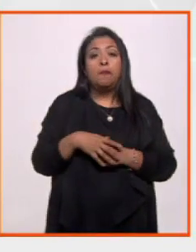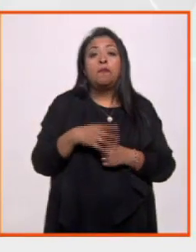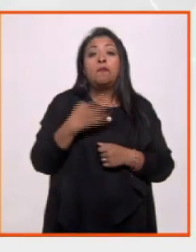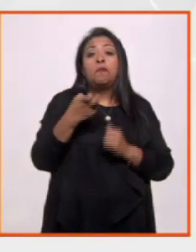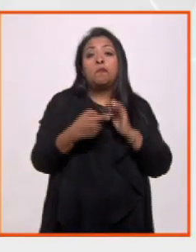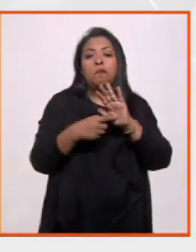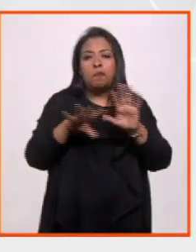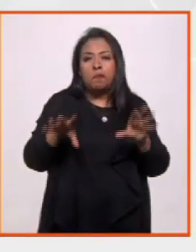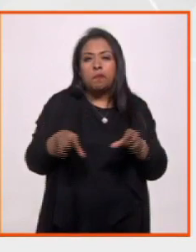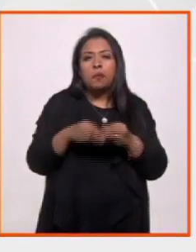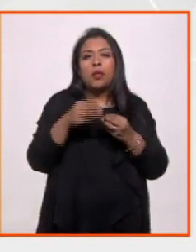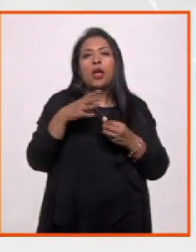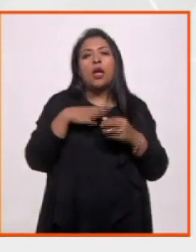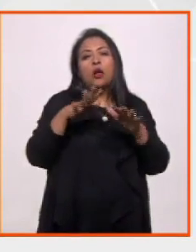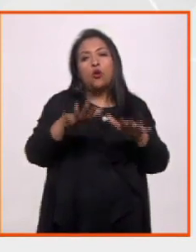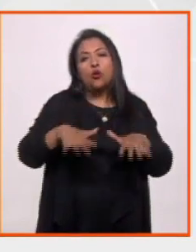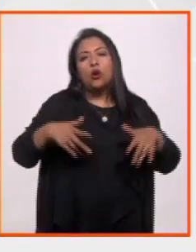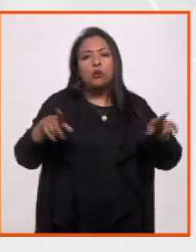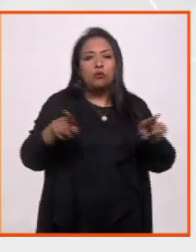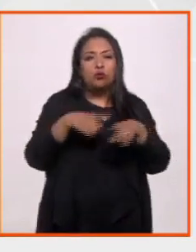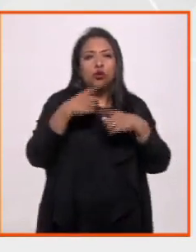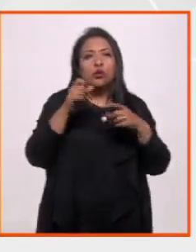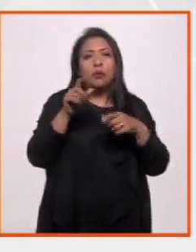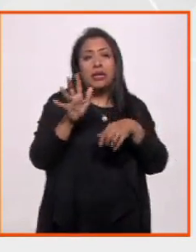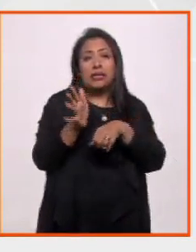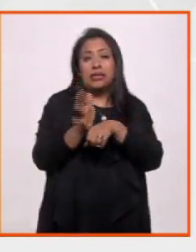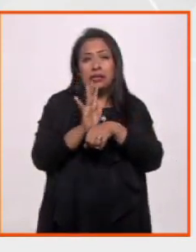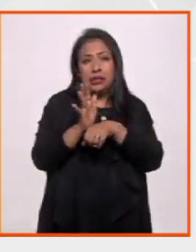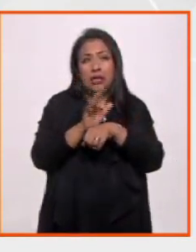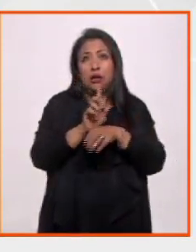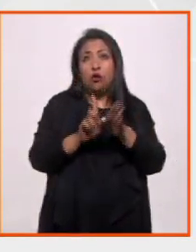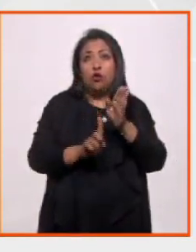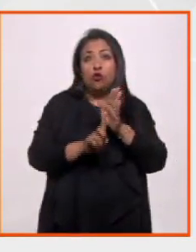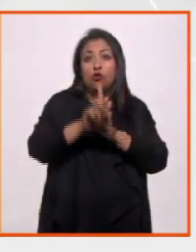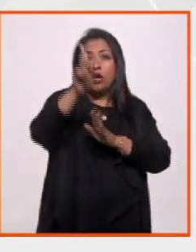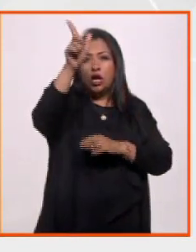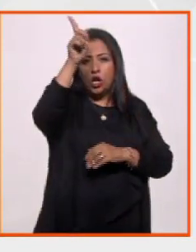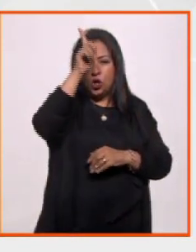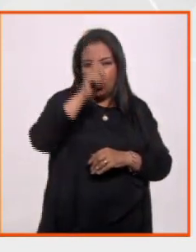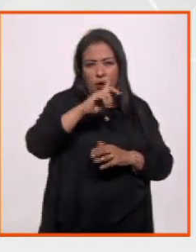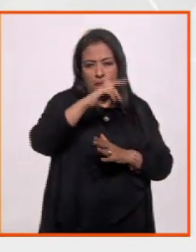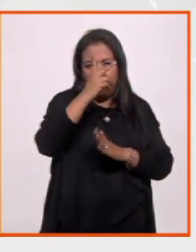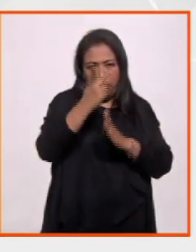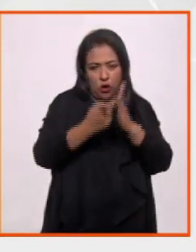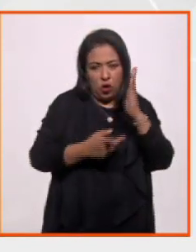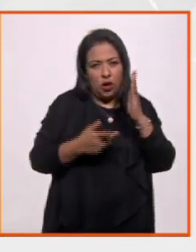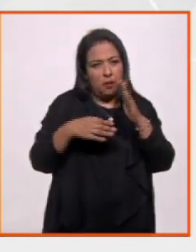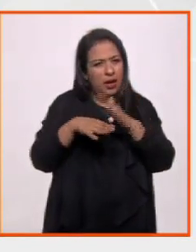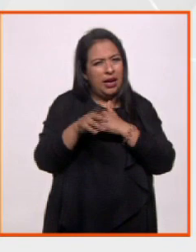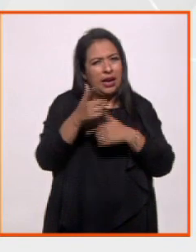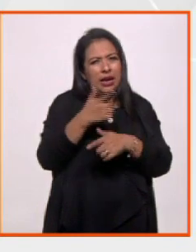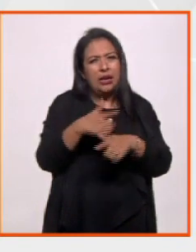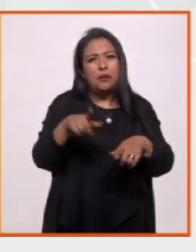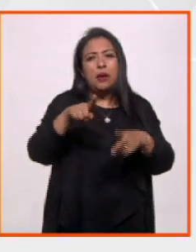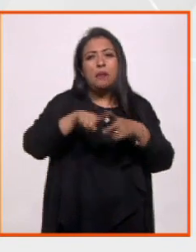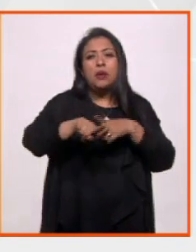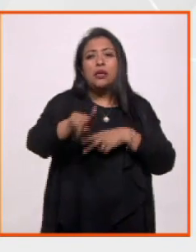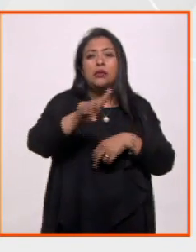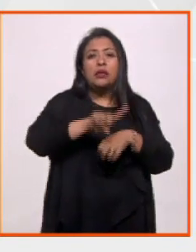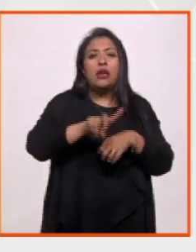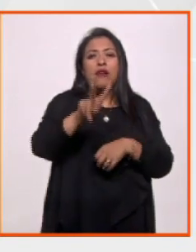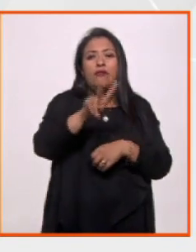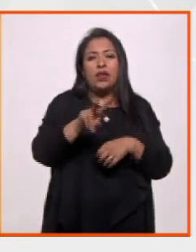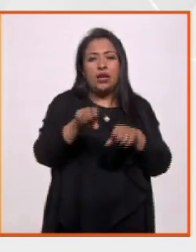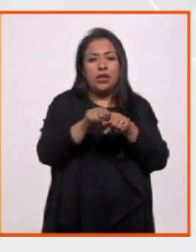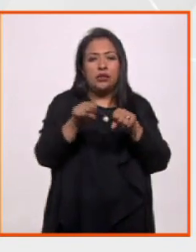oferta se complementa con conciertos y el ciclo de cine Rumbo a la Luna. El programa de entrada libre inicia este viernes en el